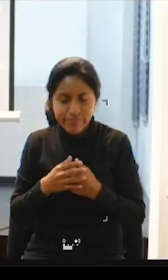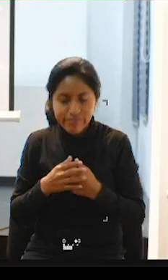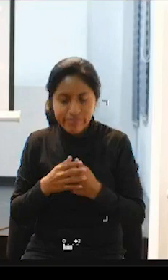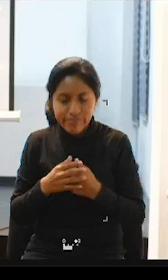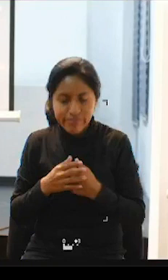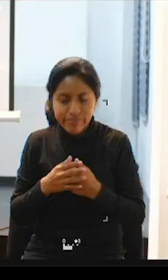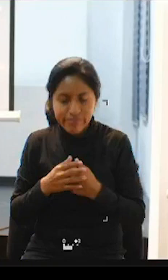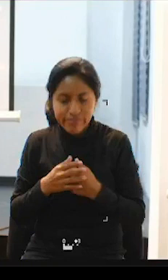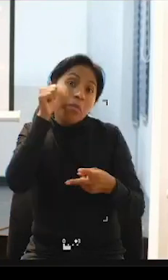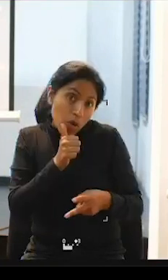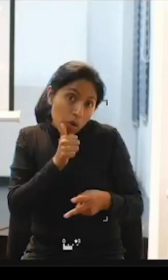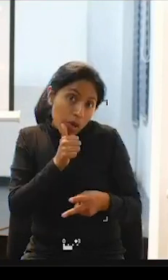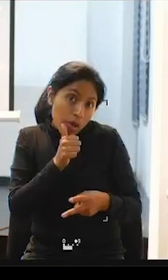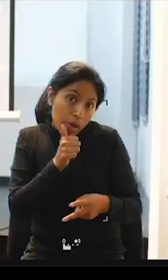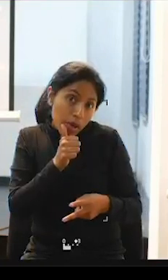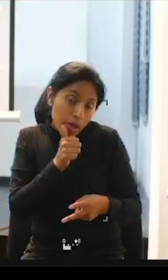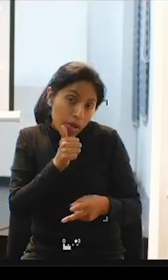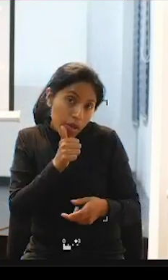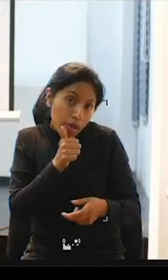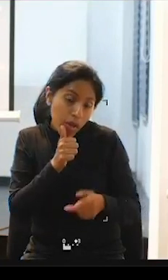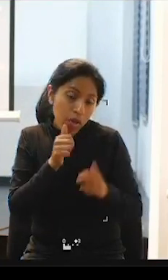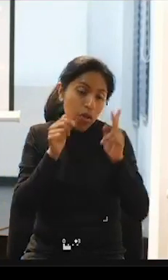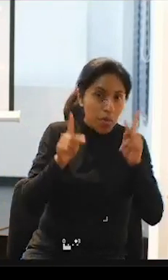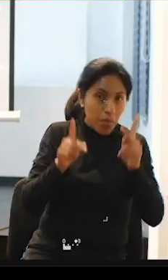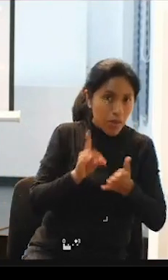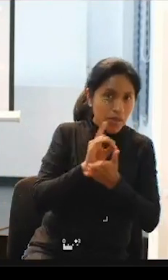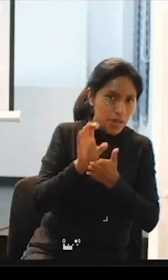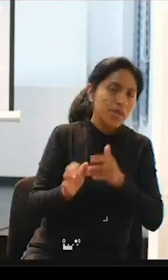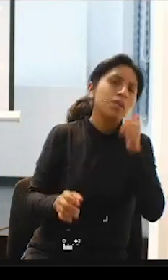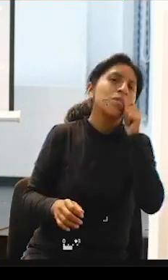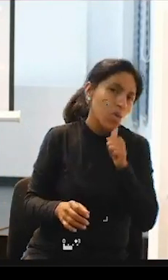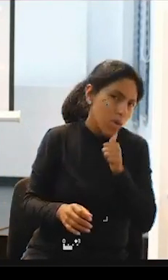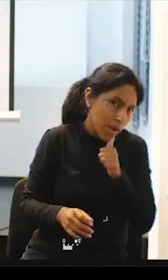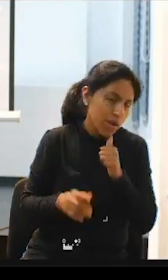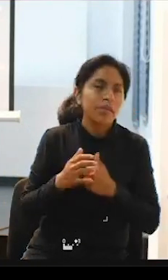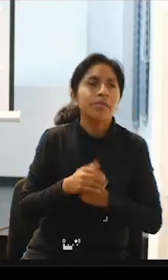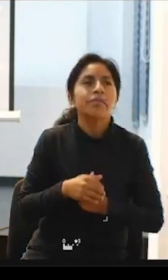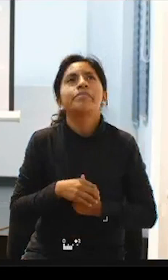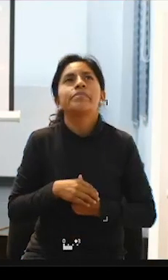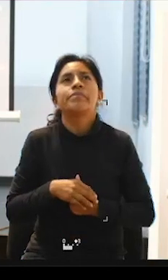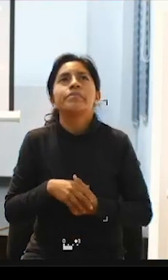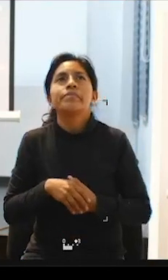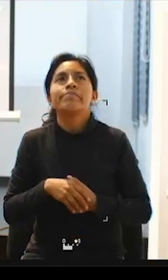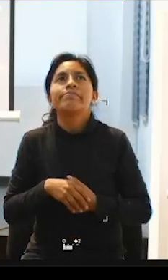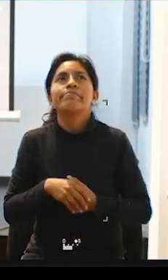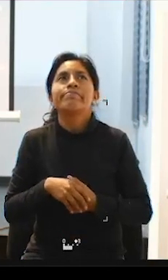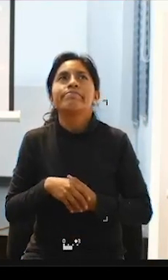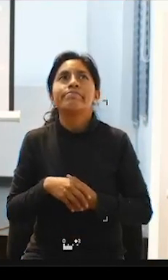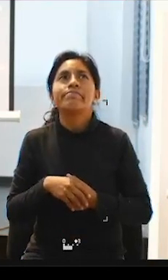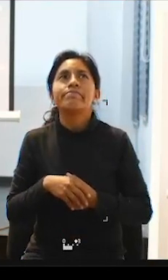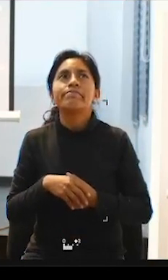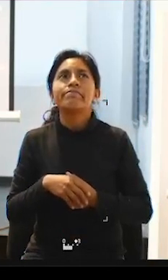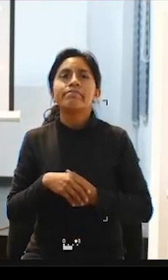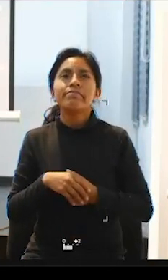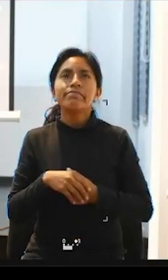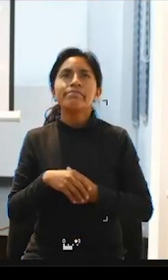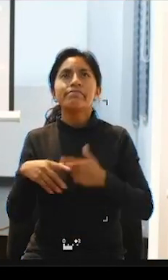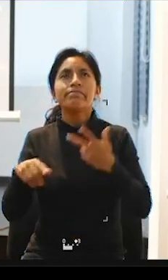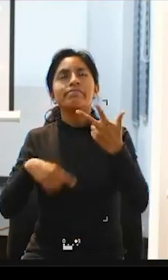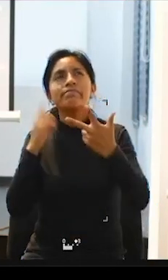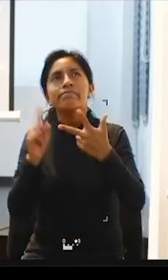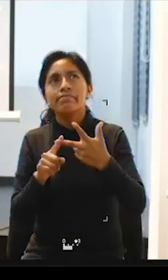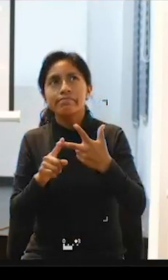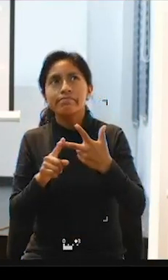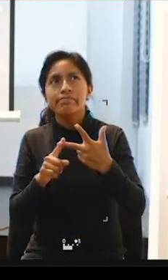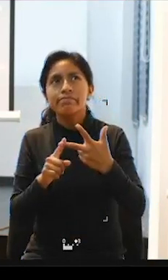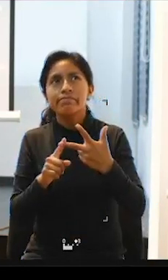mujer a usuario mujer género y también otra característica que